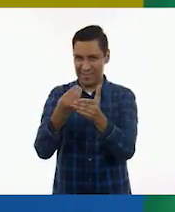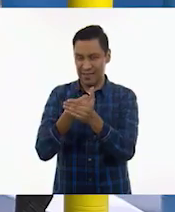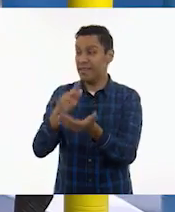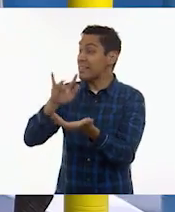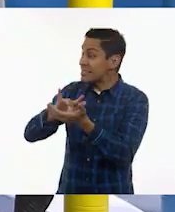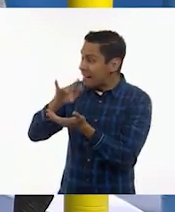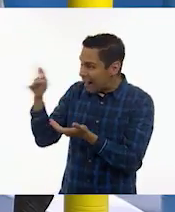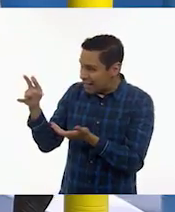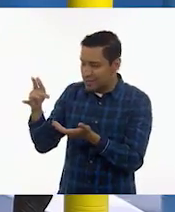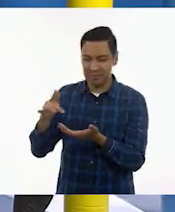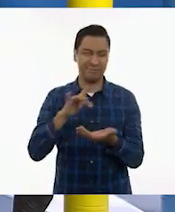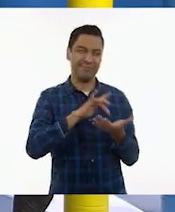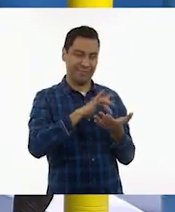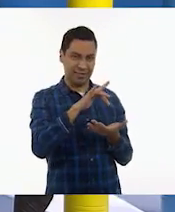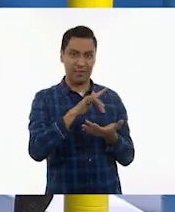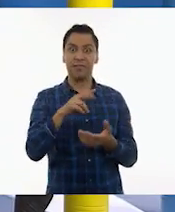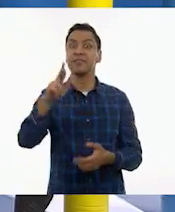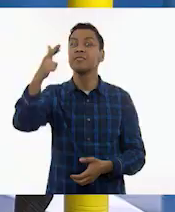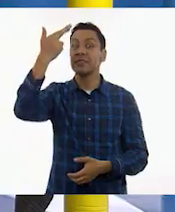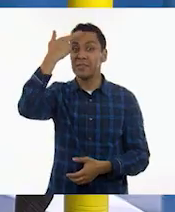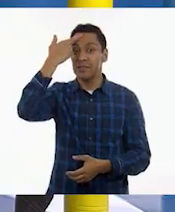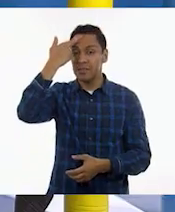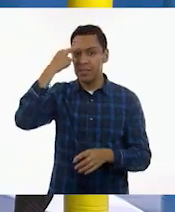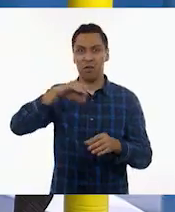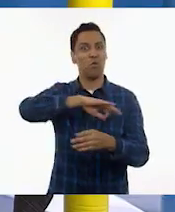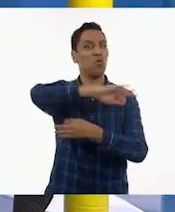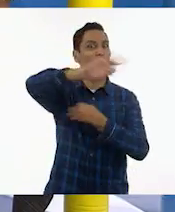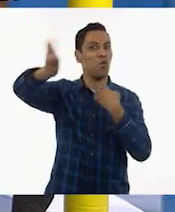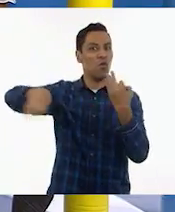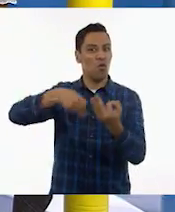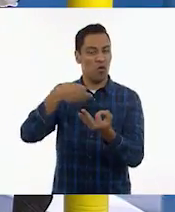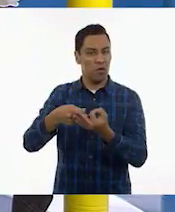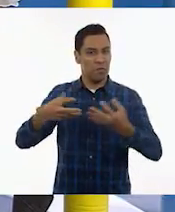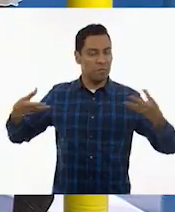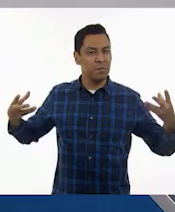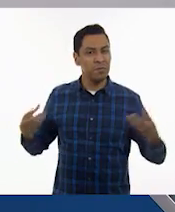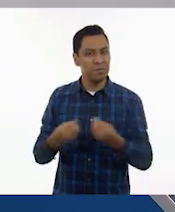Tapia. Gracias. Y que recuerden que entre todos es mejor.